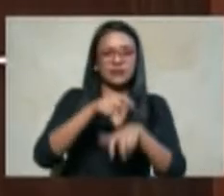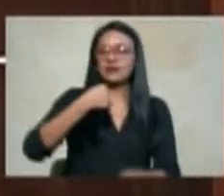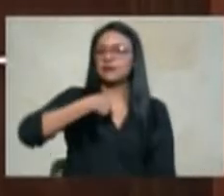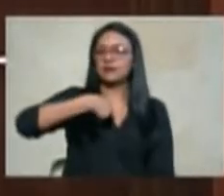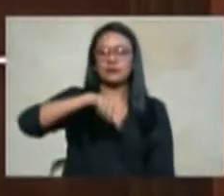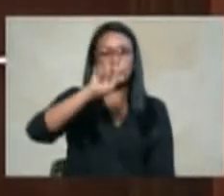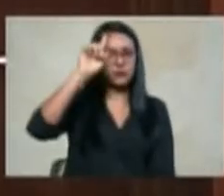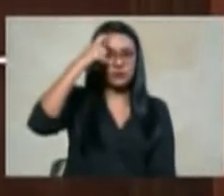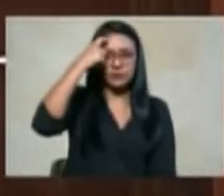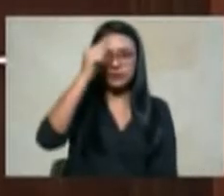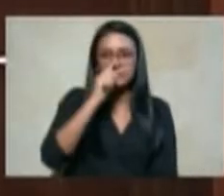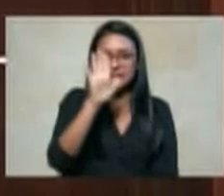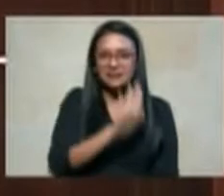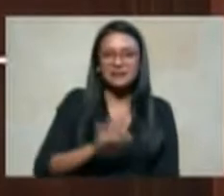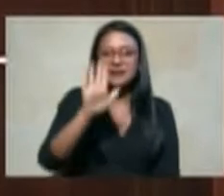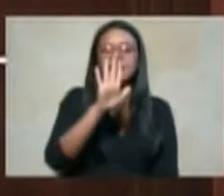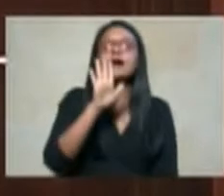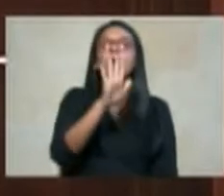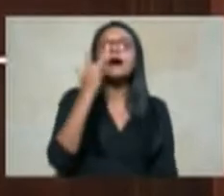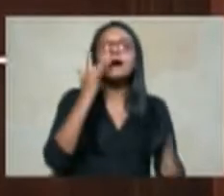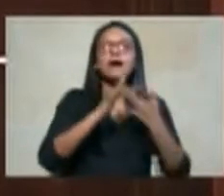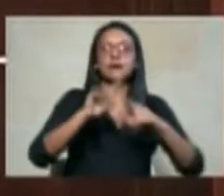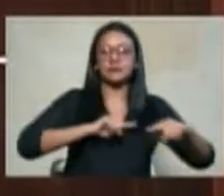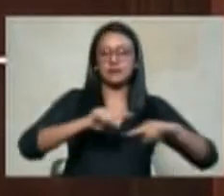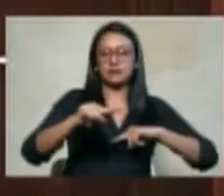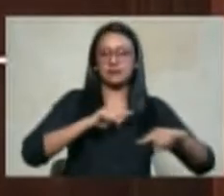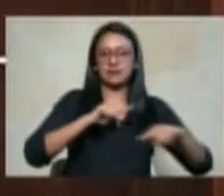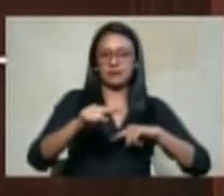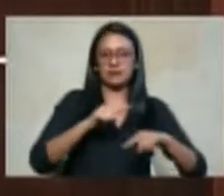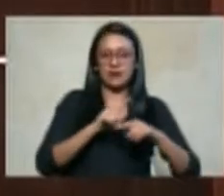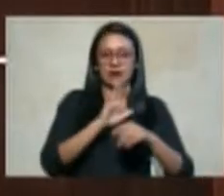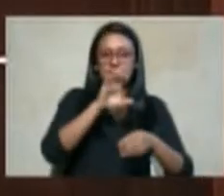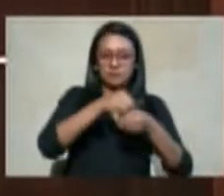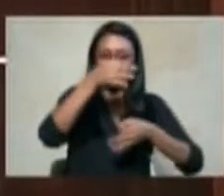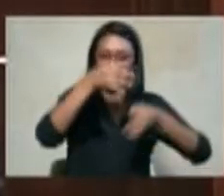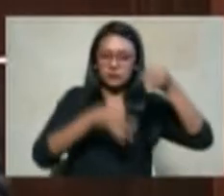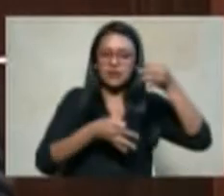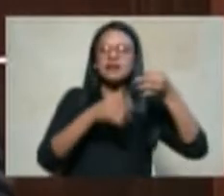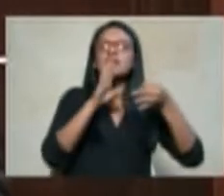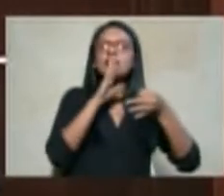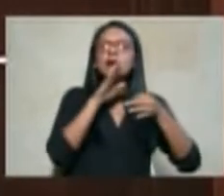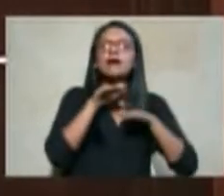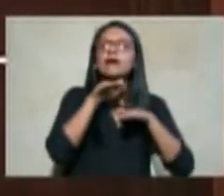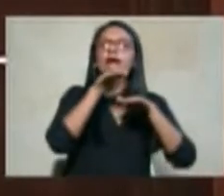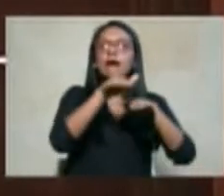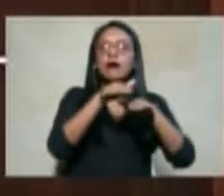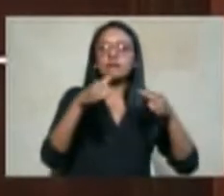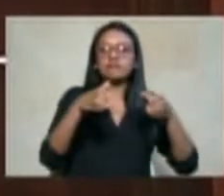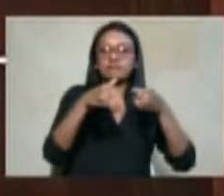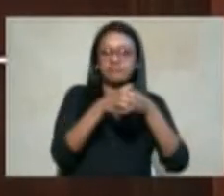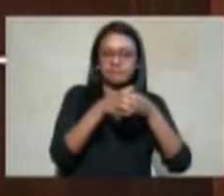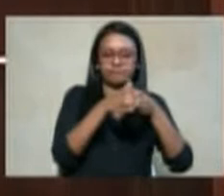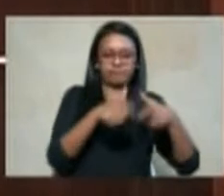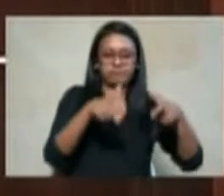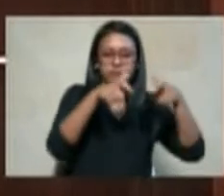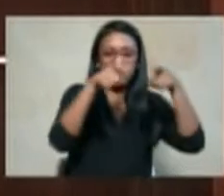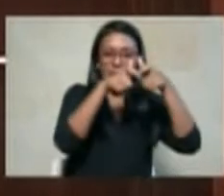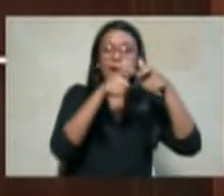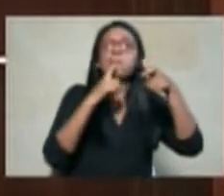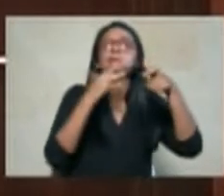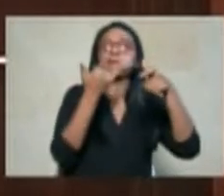administración de justicia representada en magistrados e incluso para efectos del